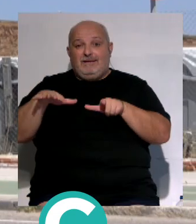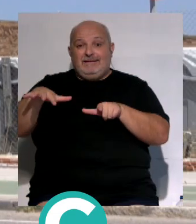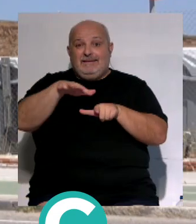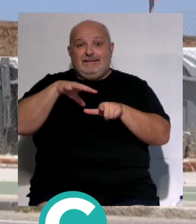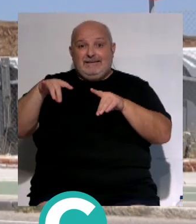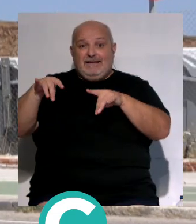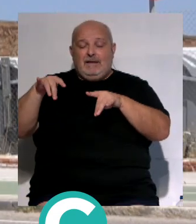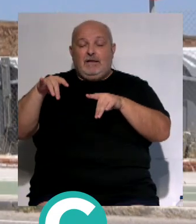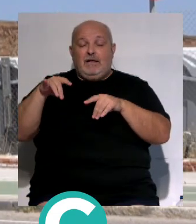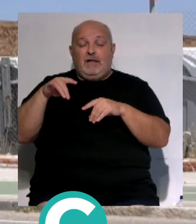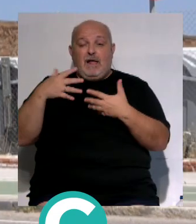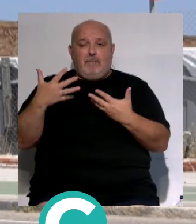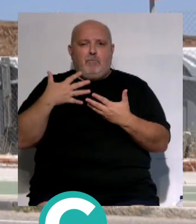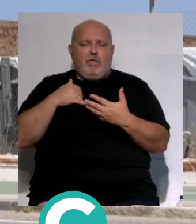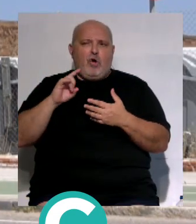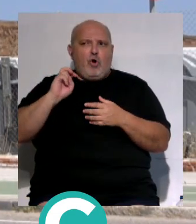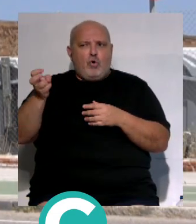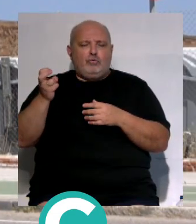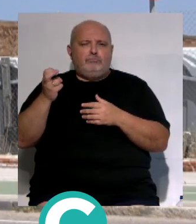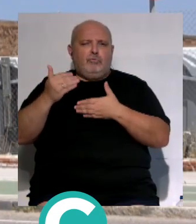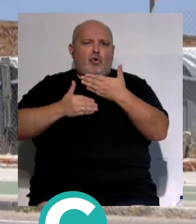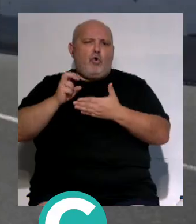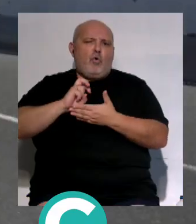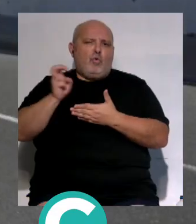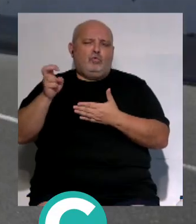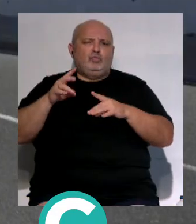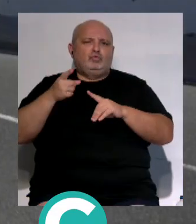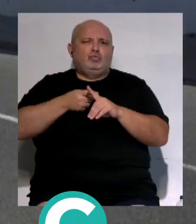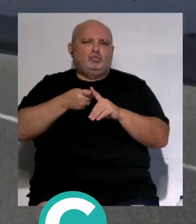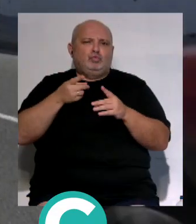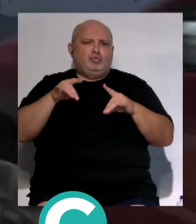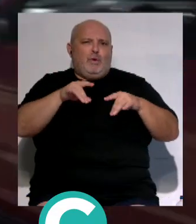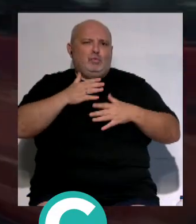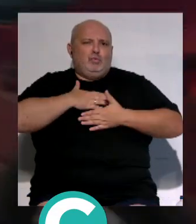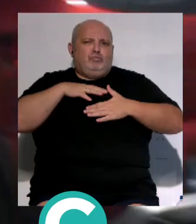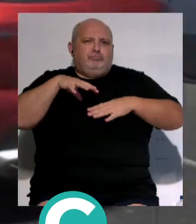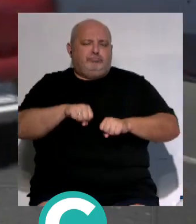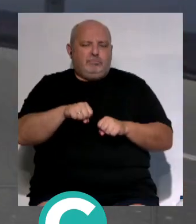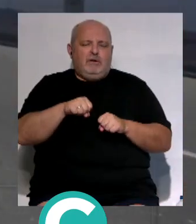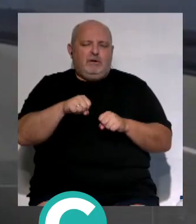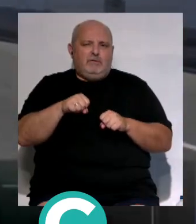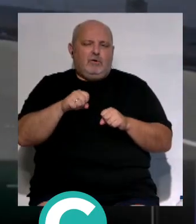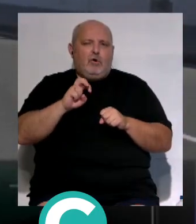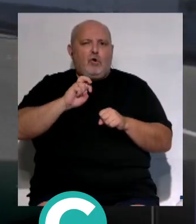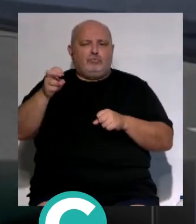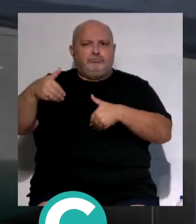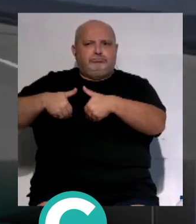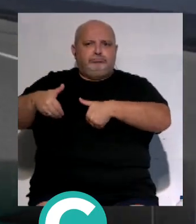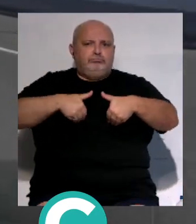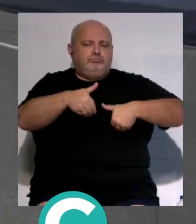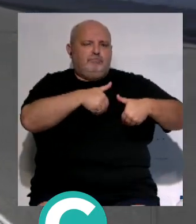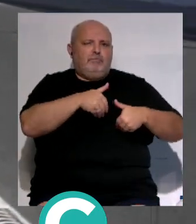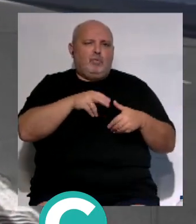permitirá que el consorcio pueda iniciar el desarrollo urbanístico del suelo y posibilitar la puesta en carga de nuevas parcelas